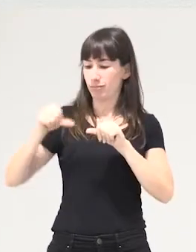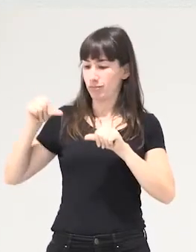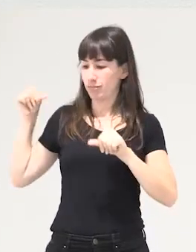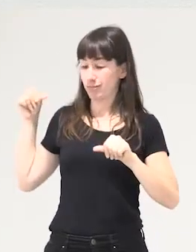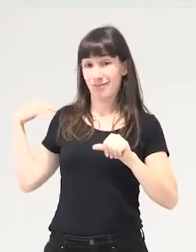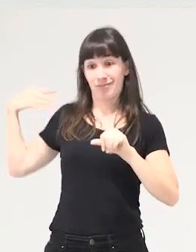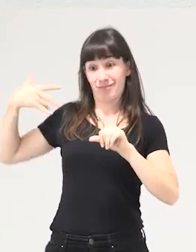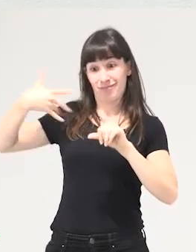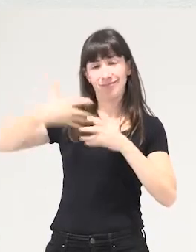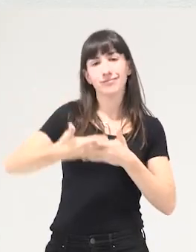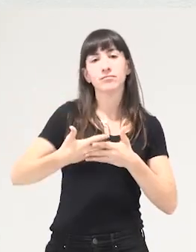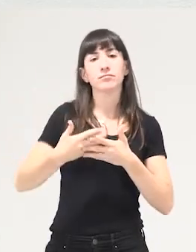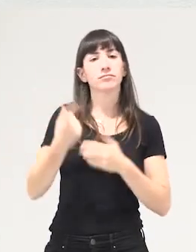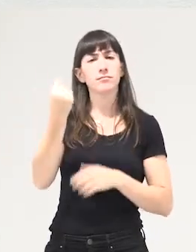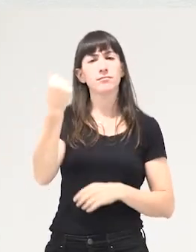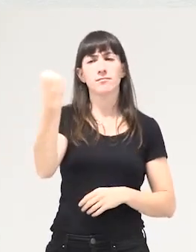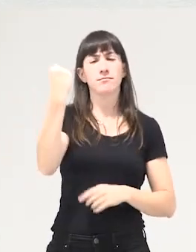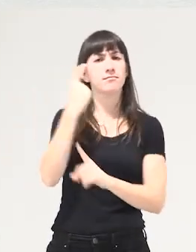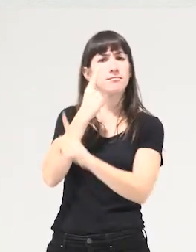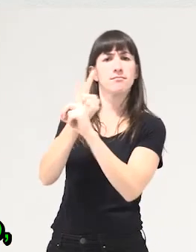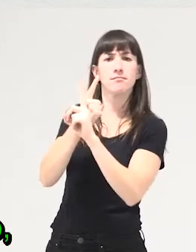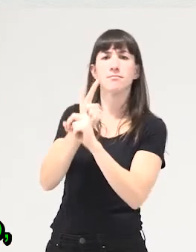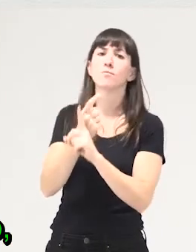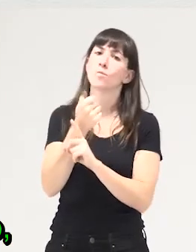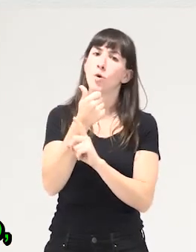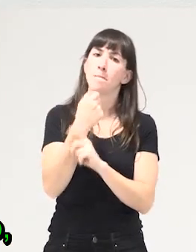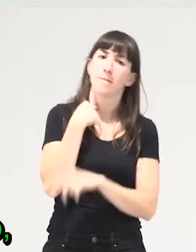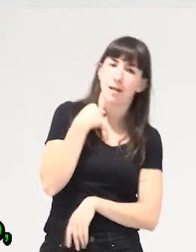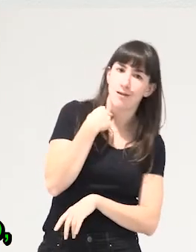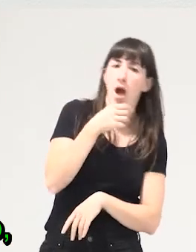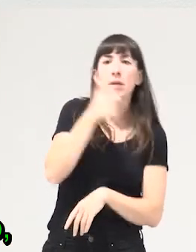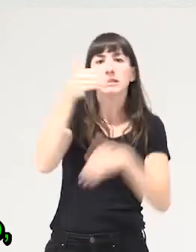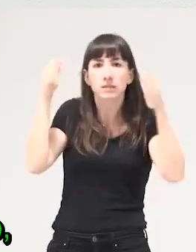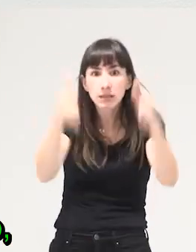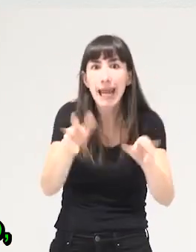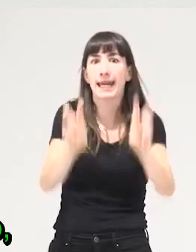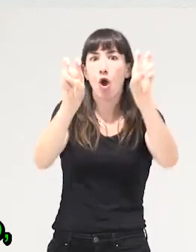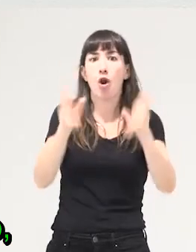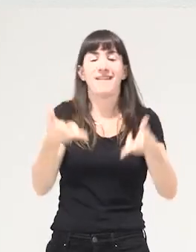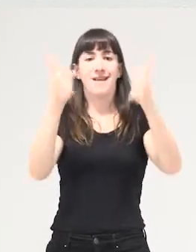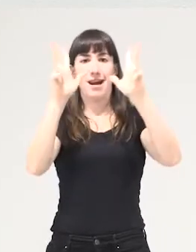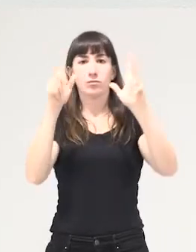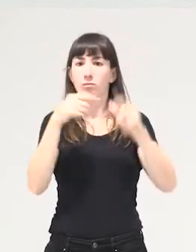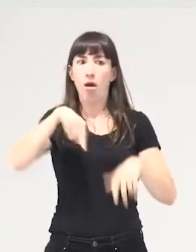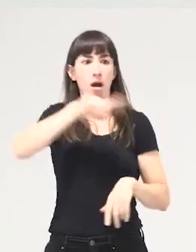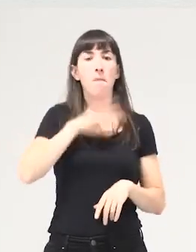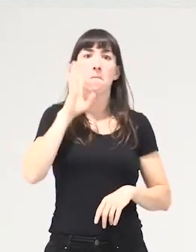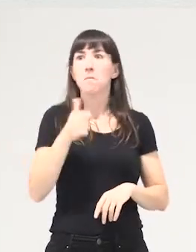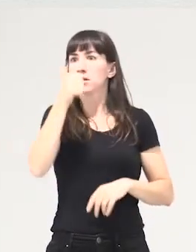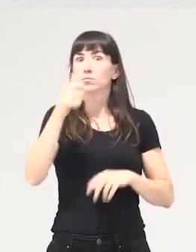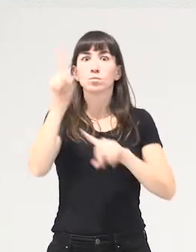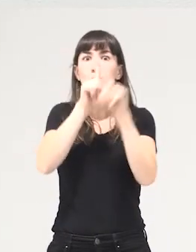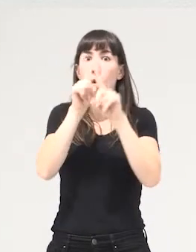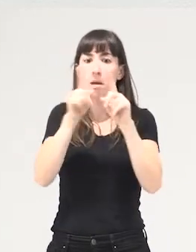con el énfasis en el neoliberalismo entonces ahora parece que el problema es el neoliberalismo es decir la fase